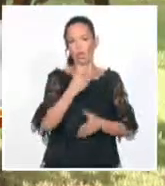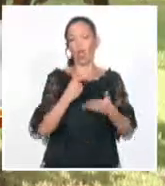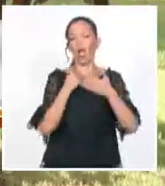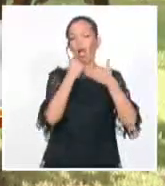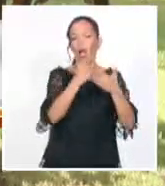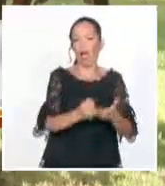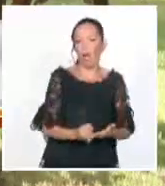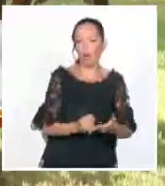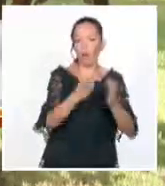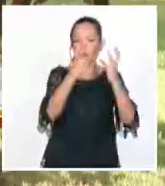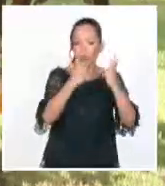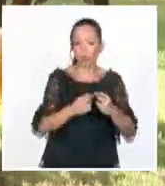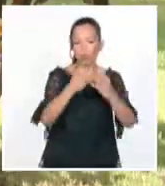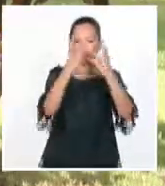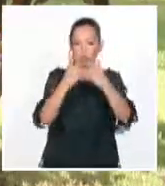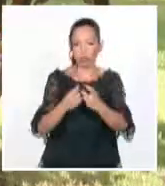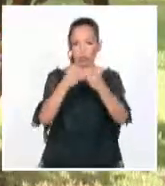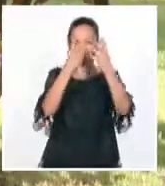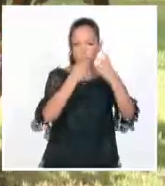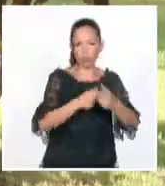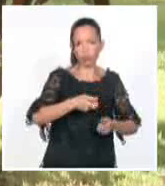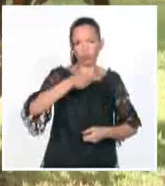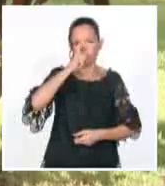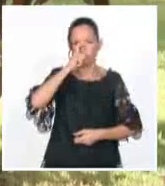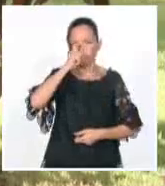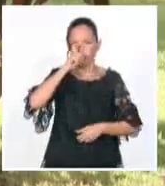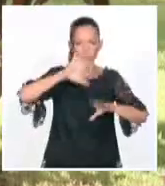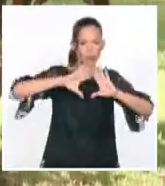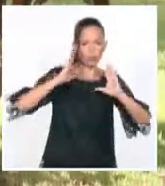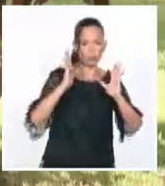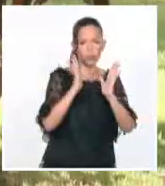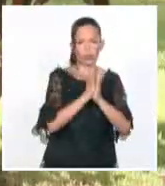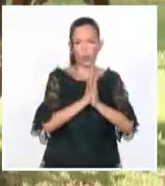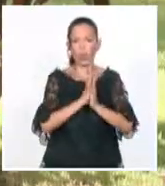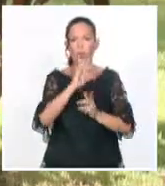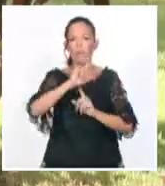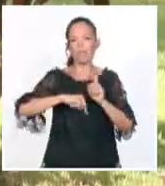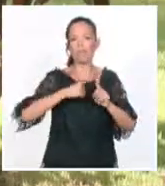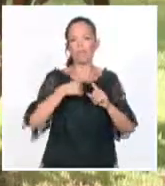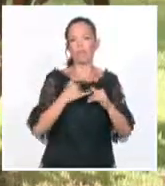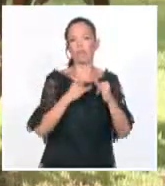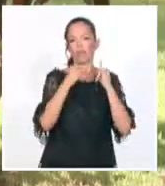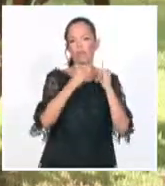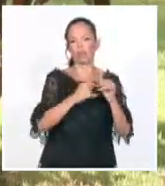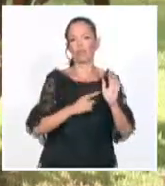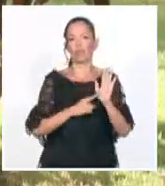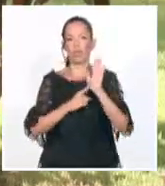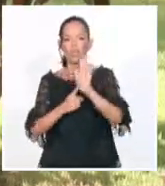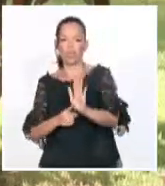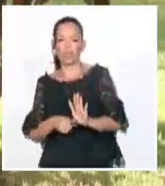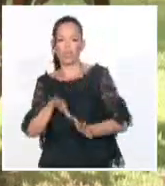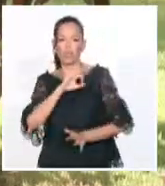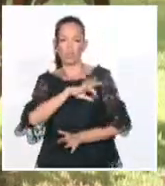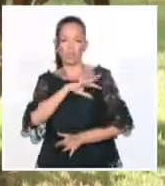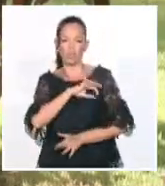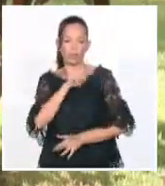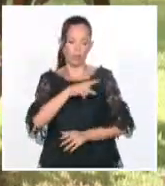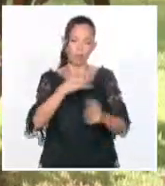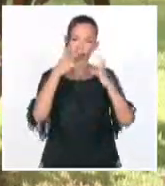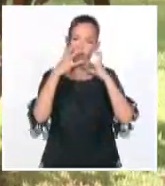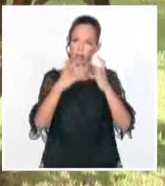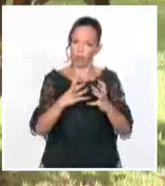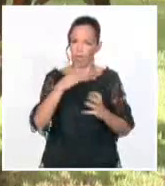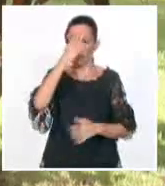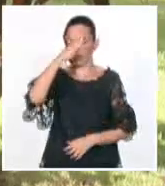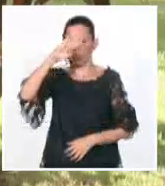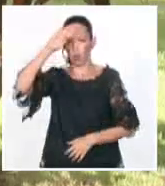voluntario que se va a estar presentando en Santiago de Chile. Y la segunda, y yo creo que es muy importante posicionarlo por el rol que tiene Cuba en la región como